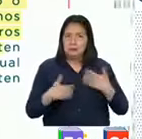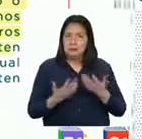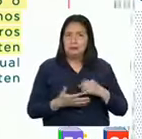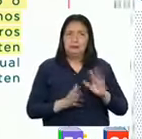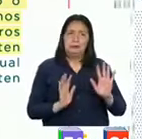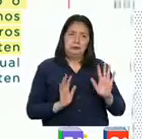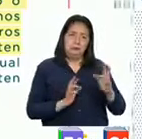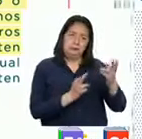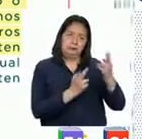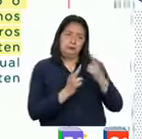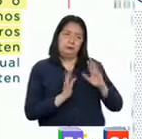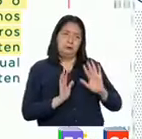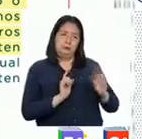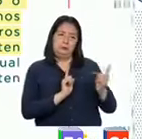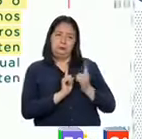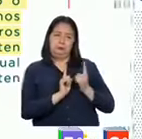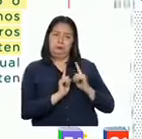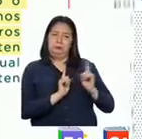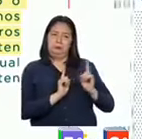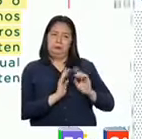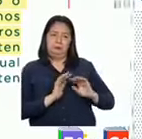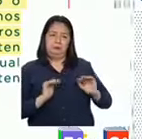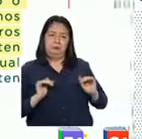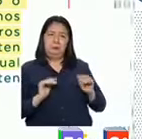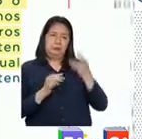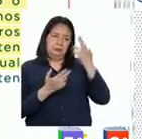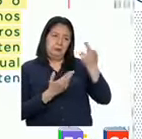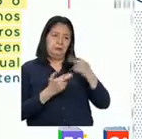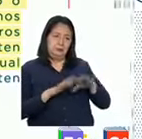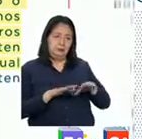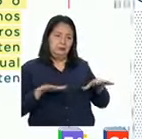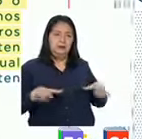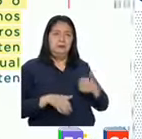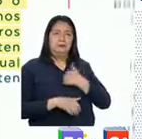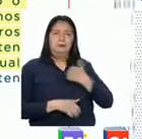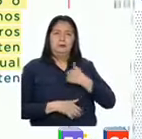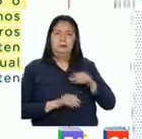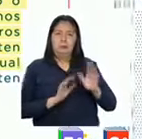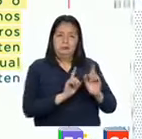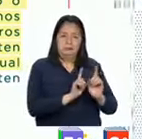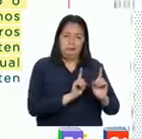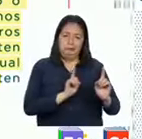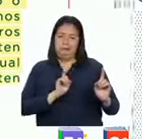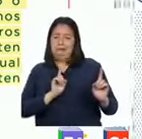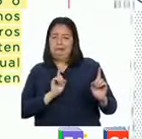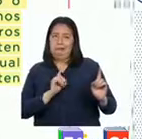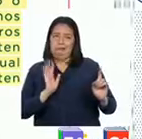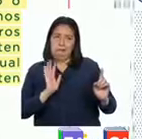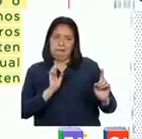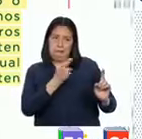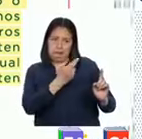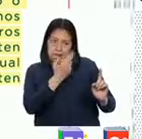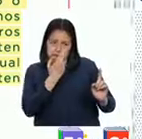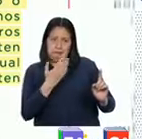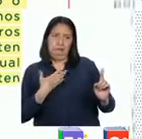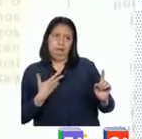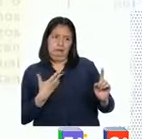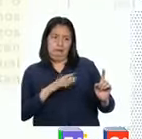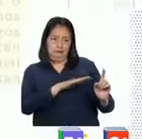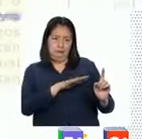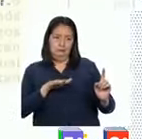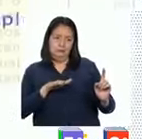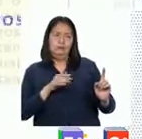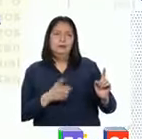preferir que respeten nuestro espacio personal, razón por la cual nos alejamos o pedimos que respeten dicho espacio.